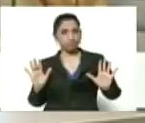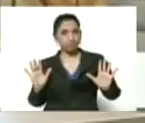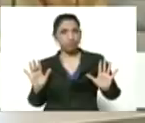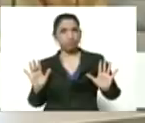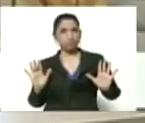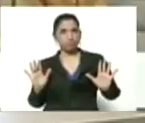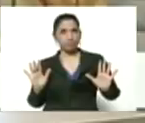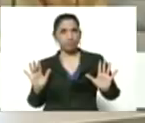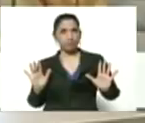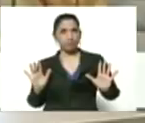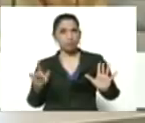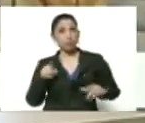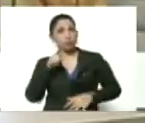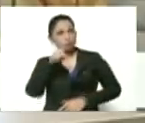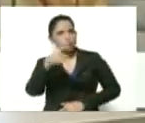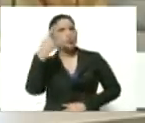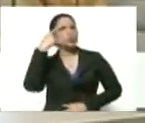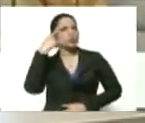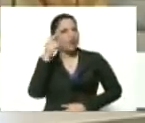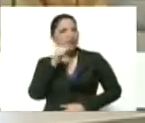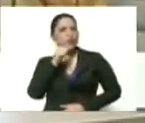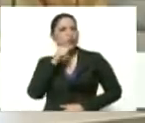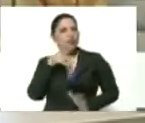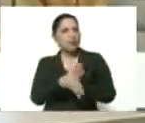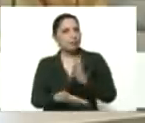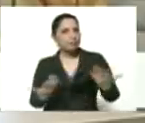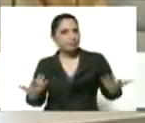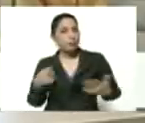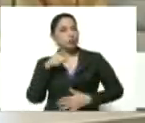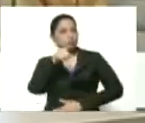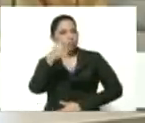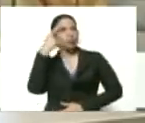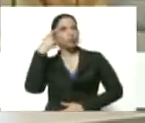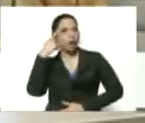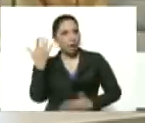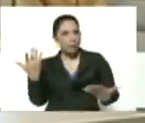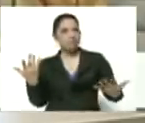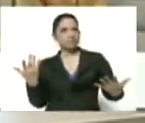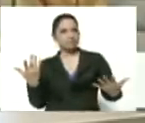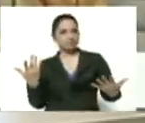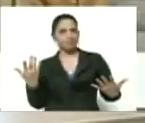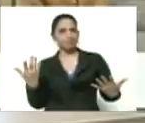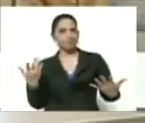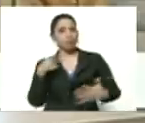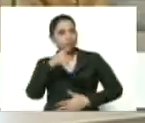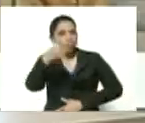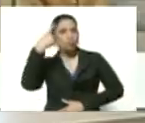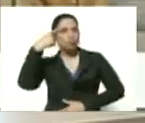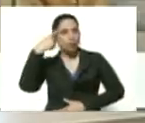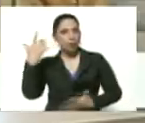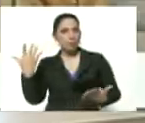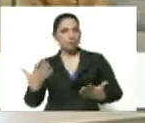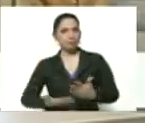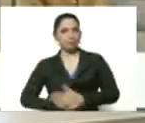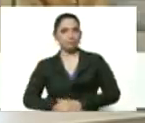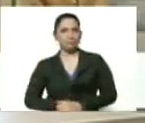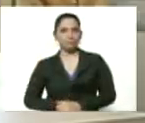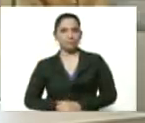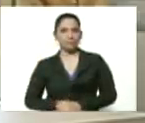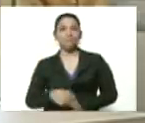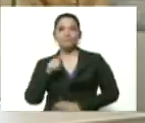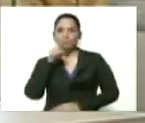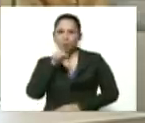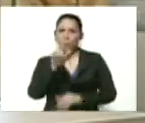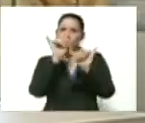es contigo tú sabes con quién es es contigo tú lo sabías tú lo sabías tú